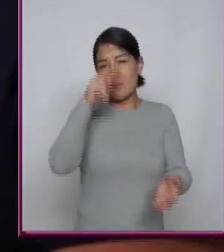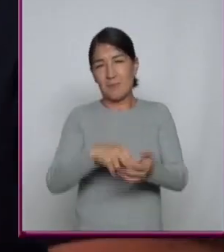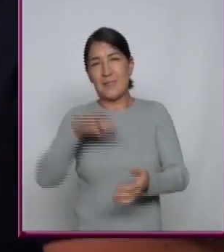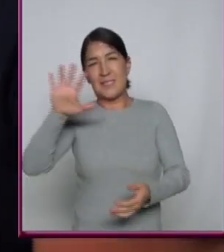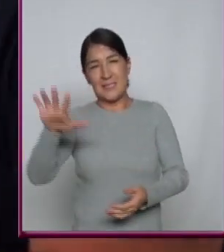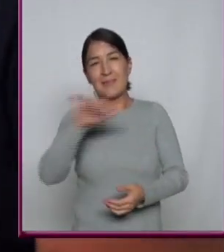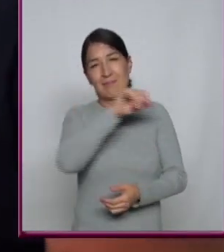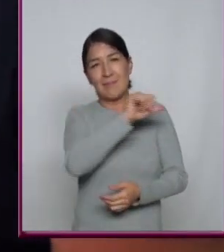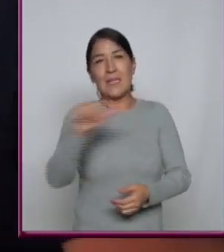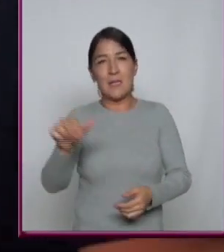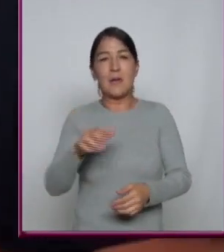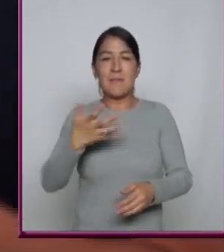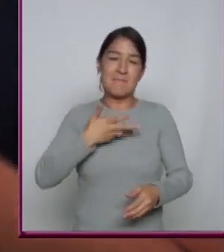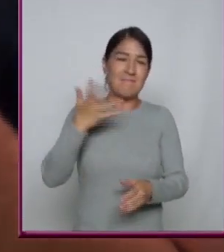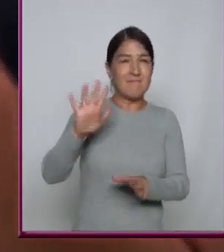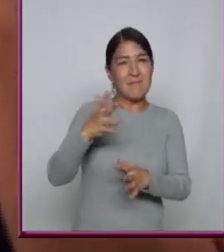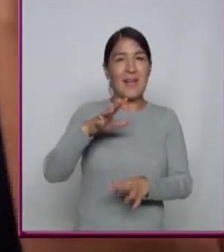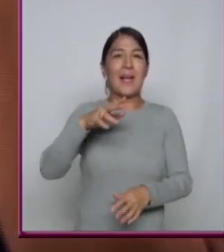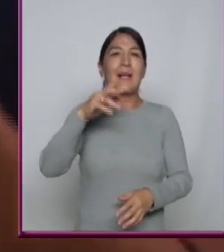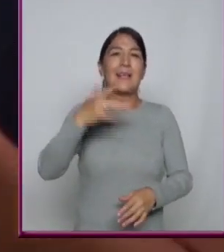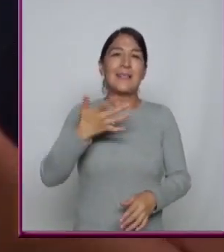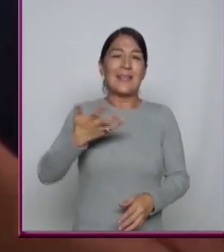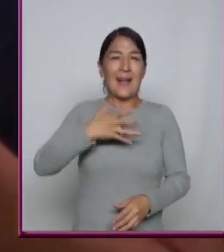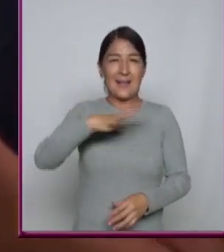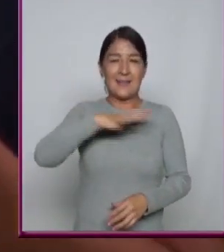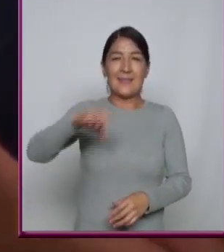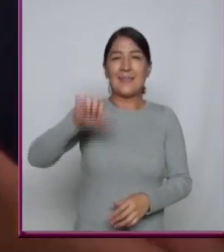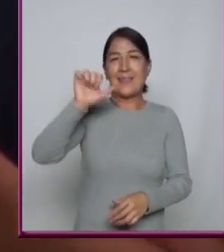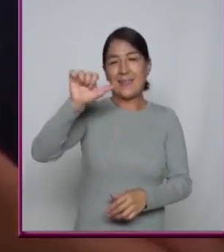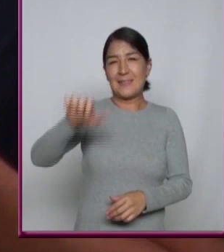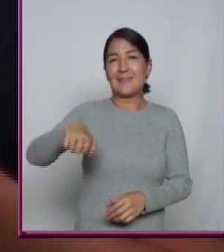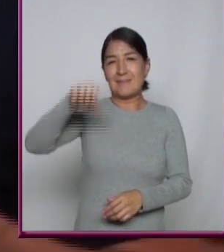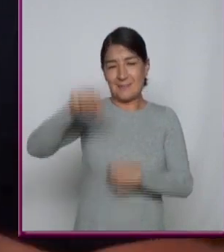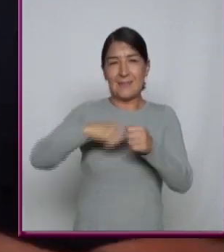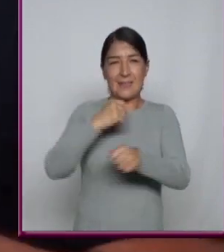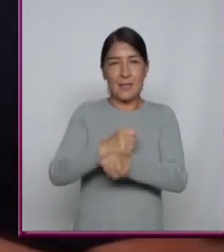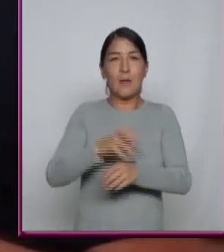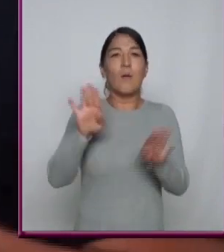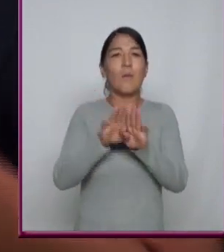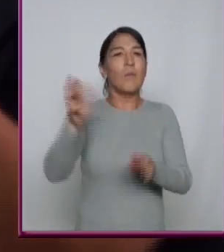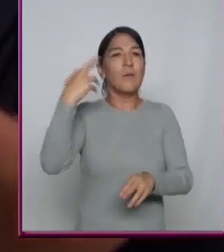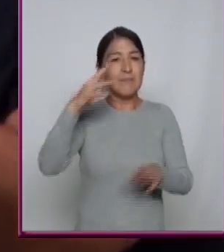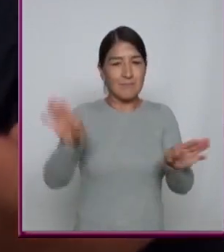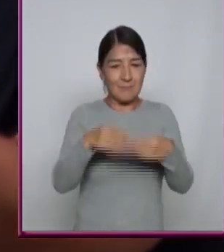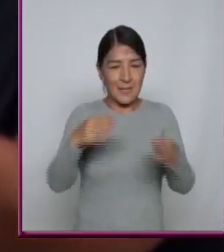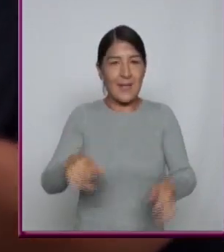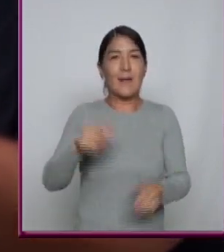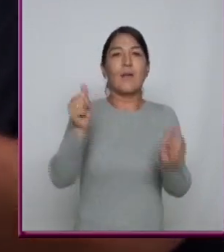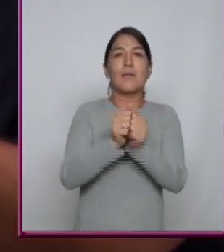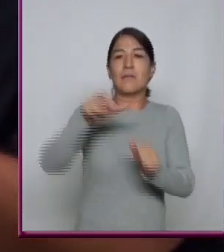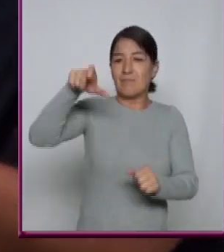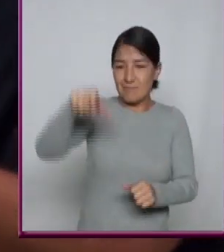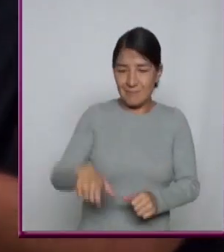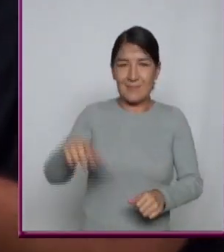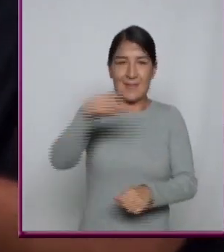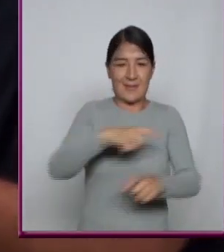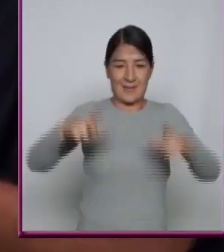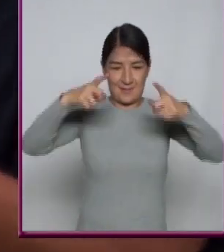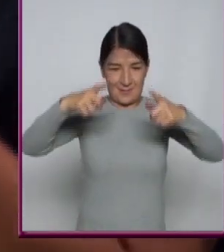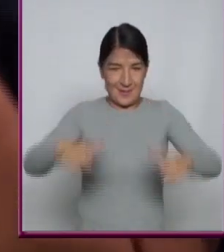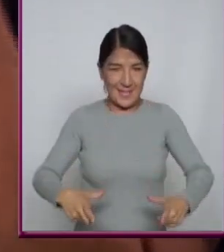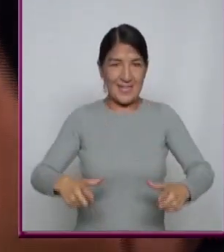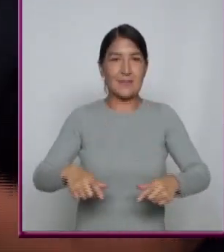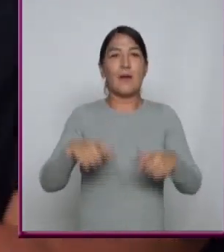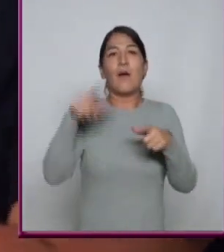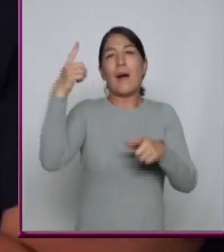alrededor de 16 años Y quizá no están familiarizados con los formatos físicos de música El cassette, el vinil, el disco